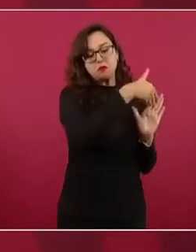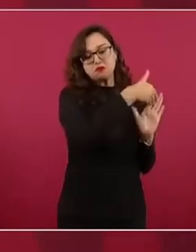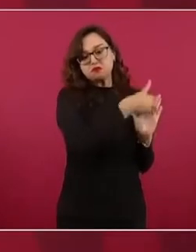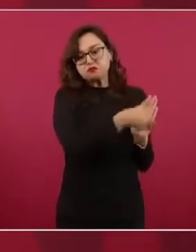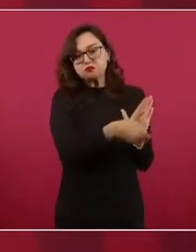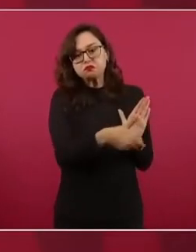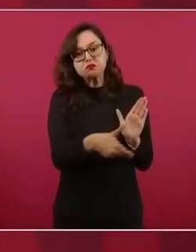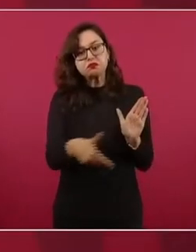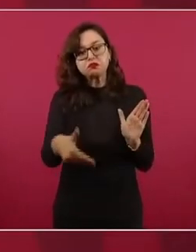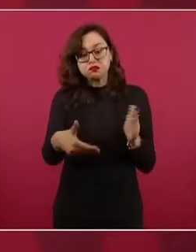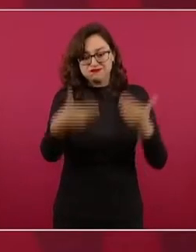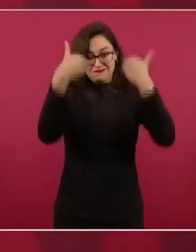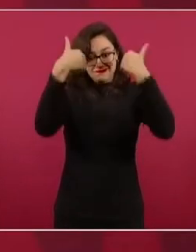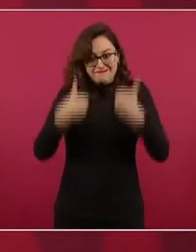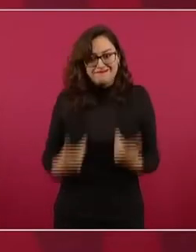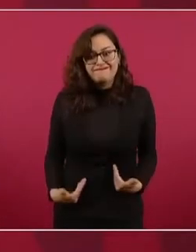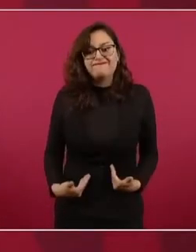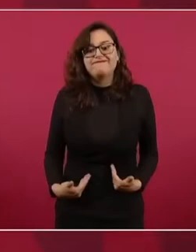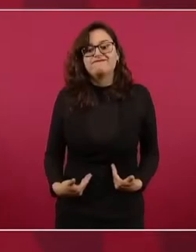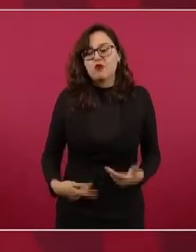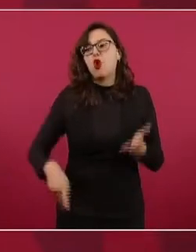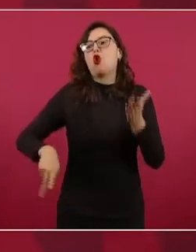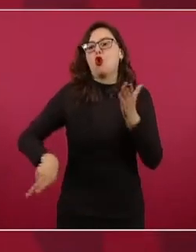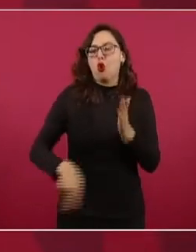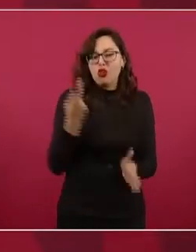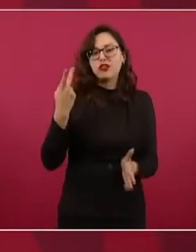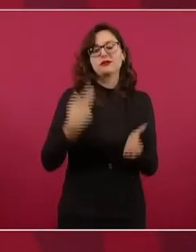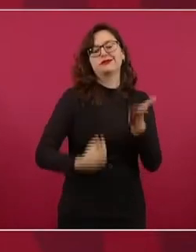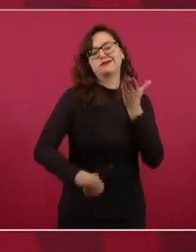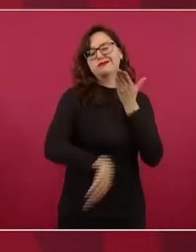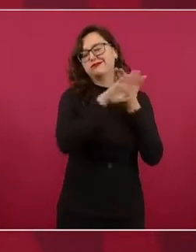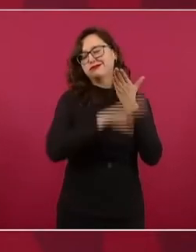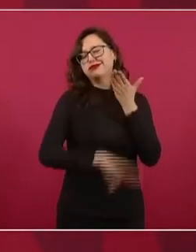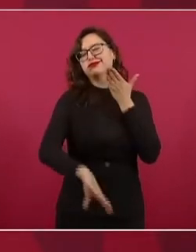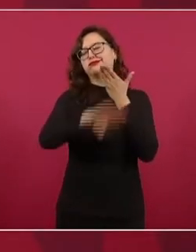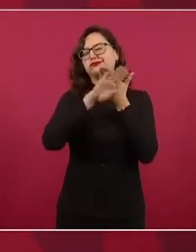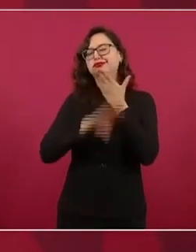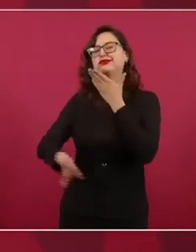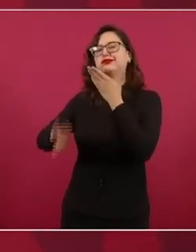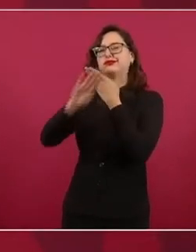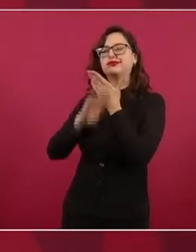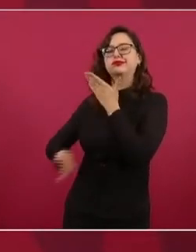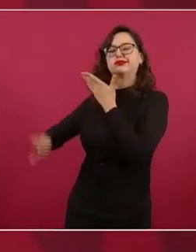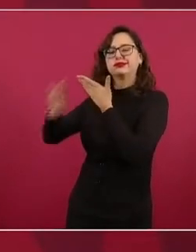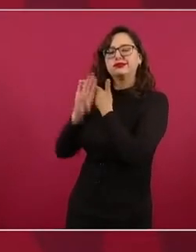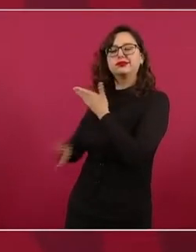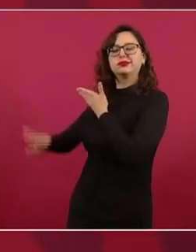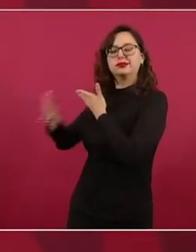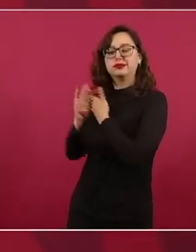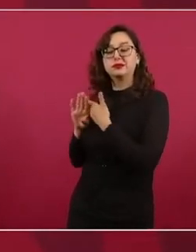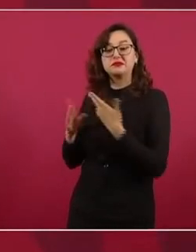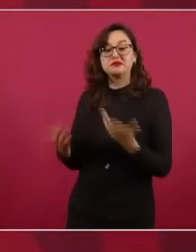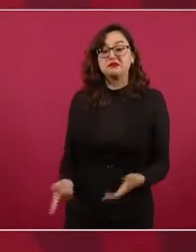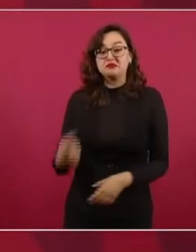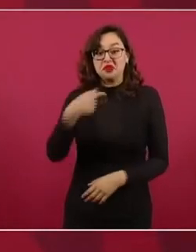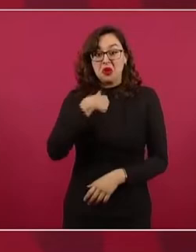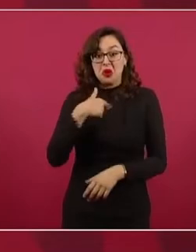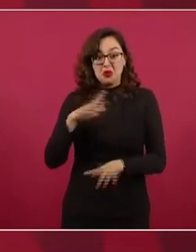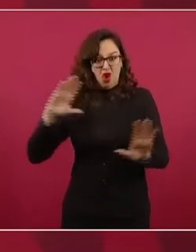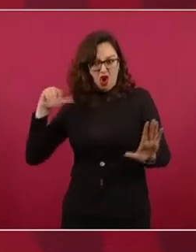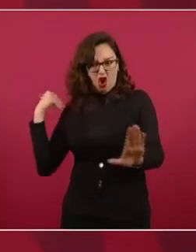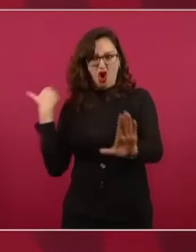por los medios, y a nadie se ha reprimido.